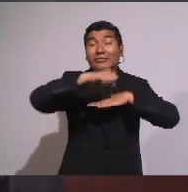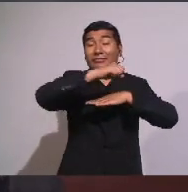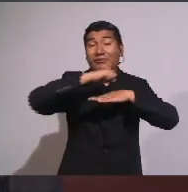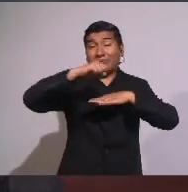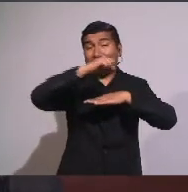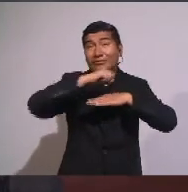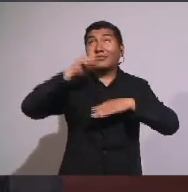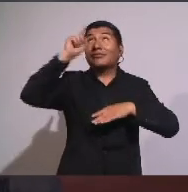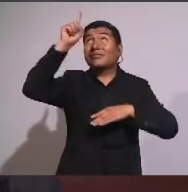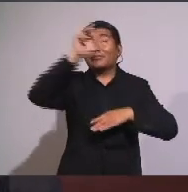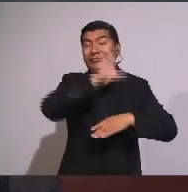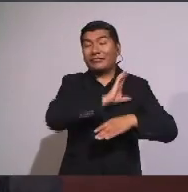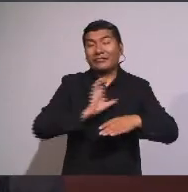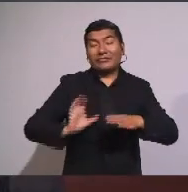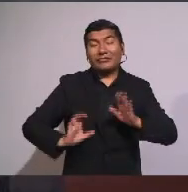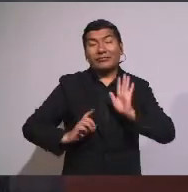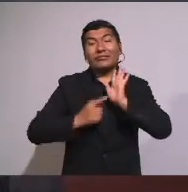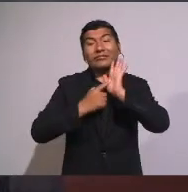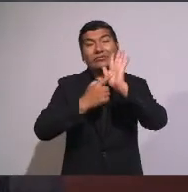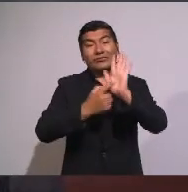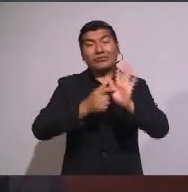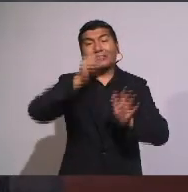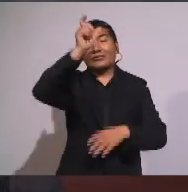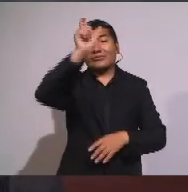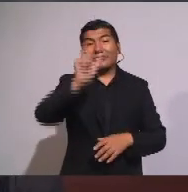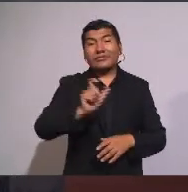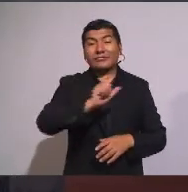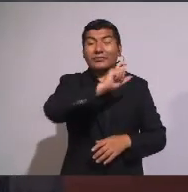Nos mostró En la cruz